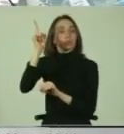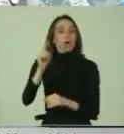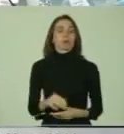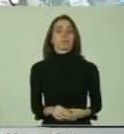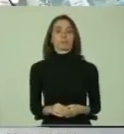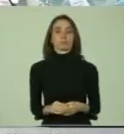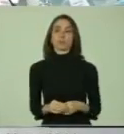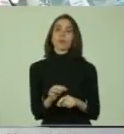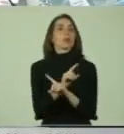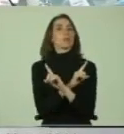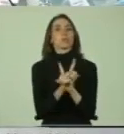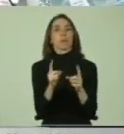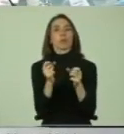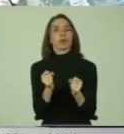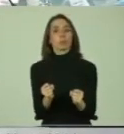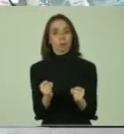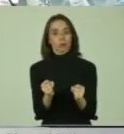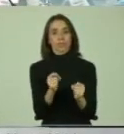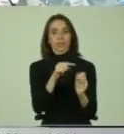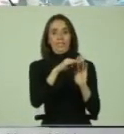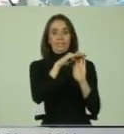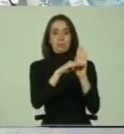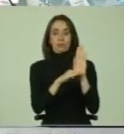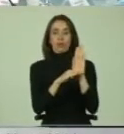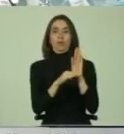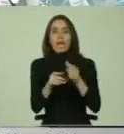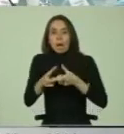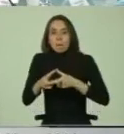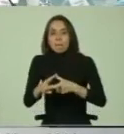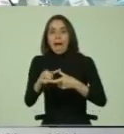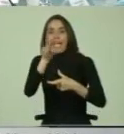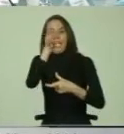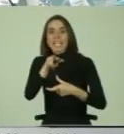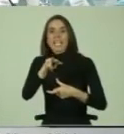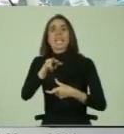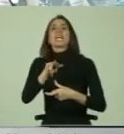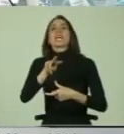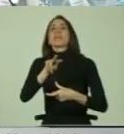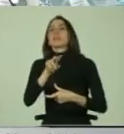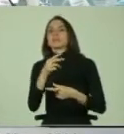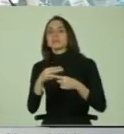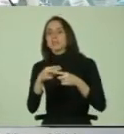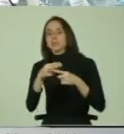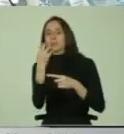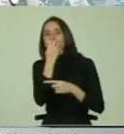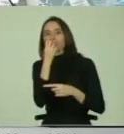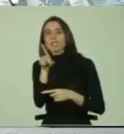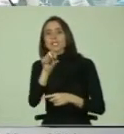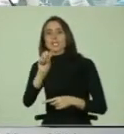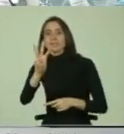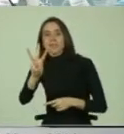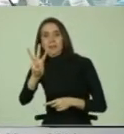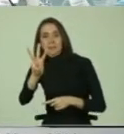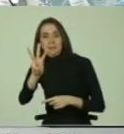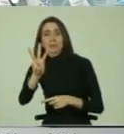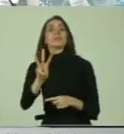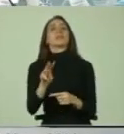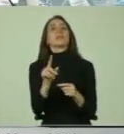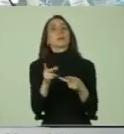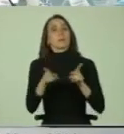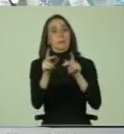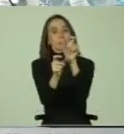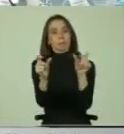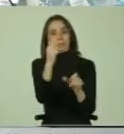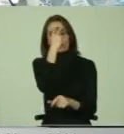Tampoco fue posible la aplicación del programa Lector JAWS, que transforma los textos en sonido y permite a las